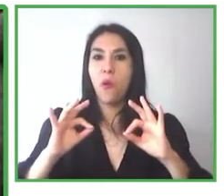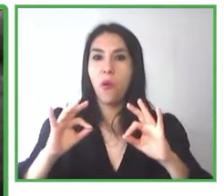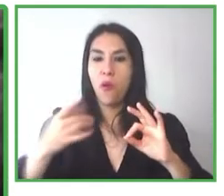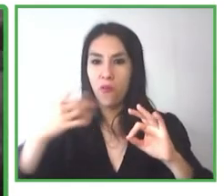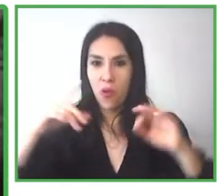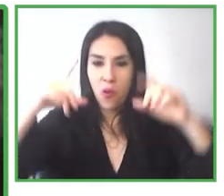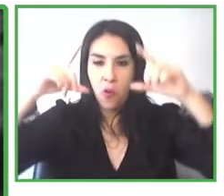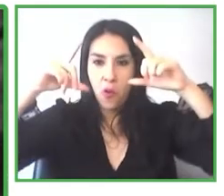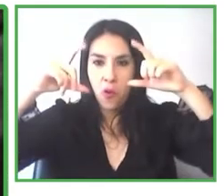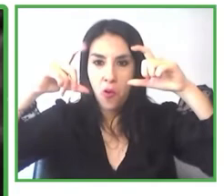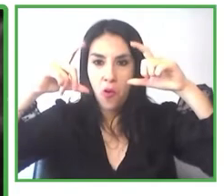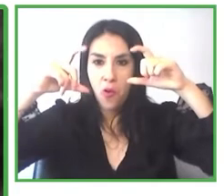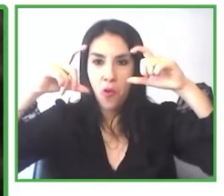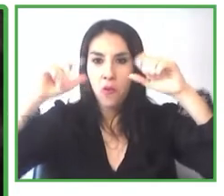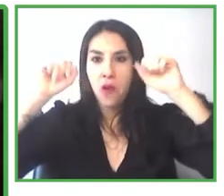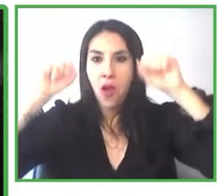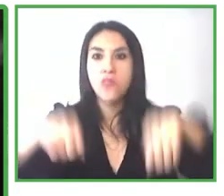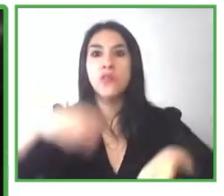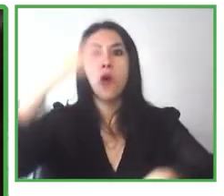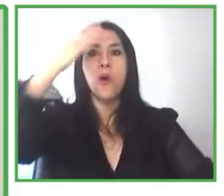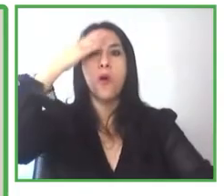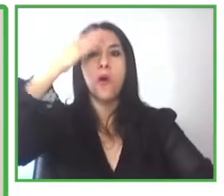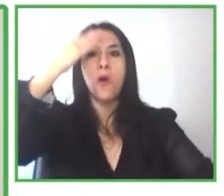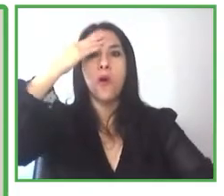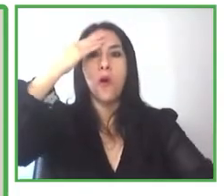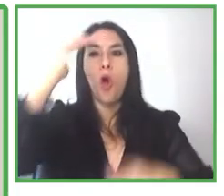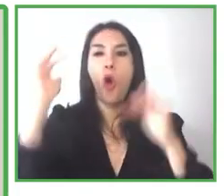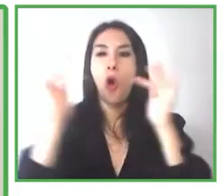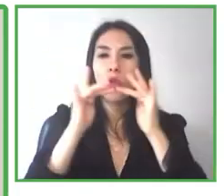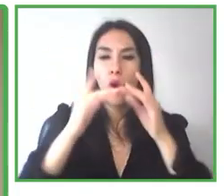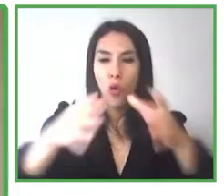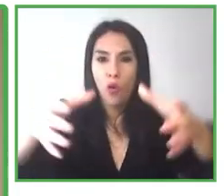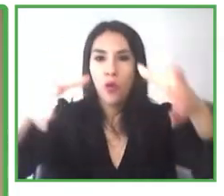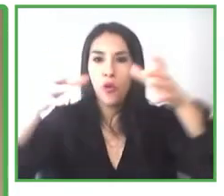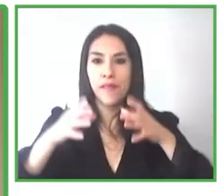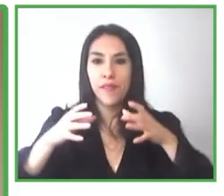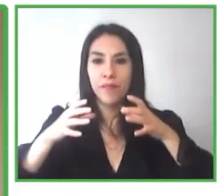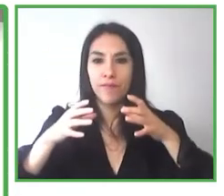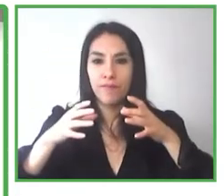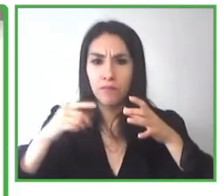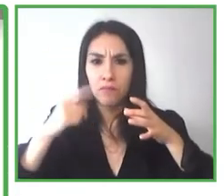así no abro el correo de mi mujer y ella no se mosquea conmigo paquetes